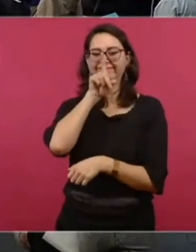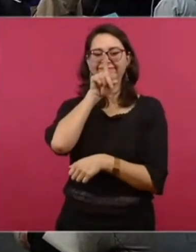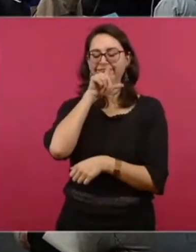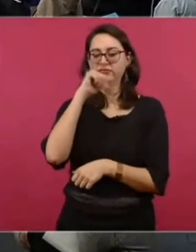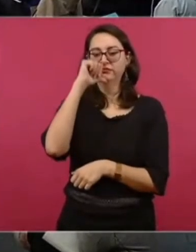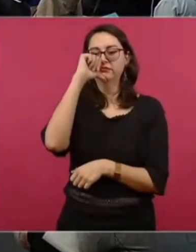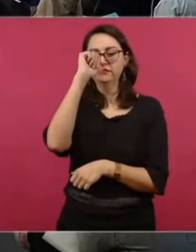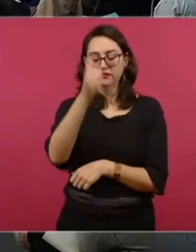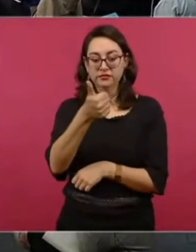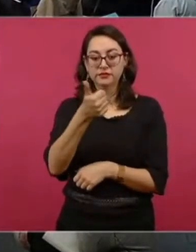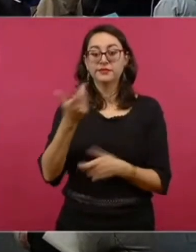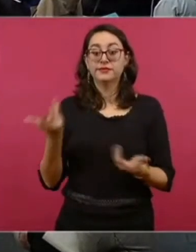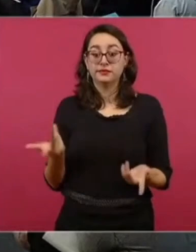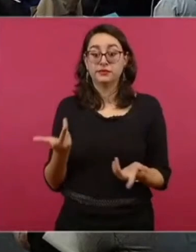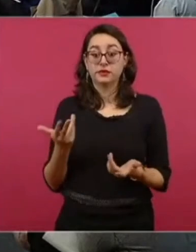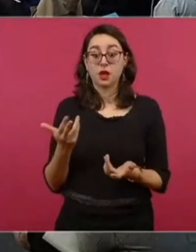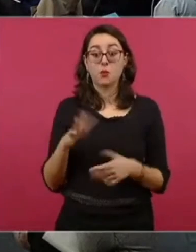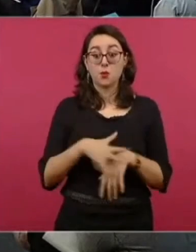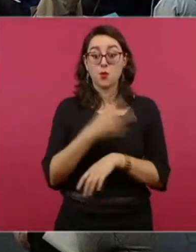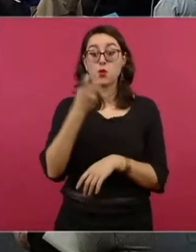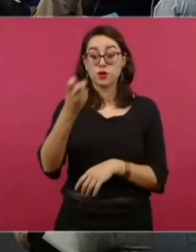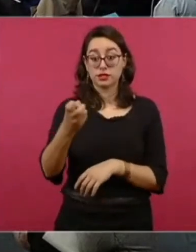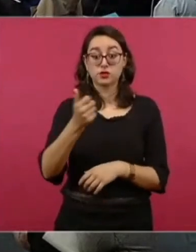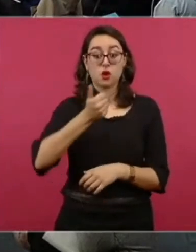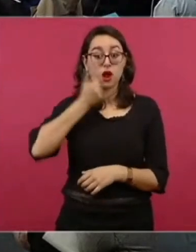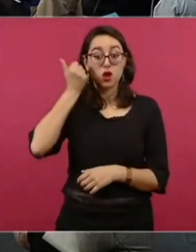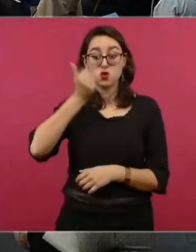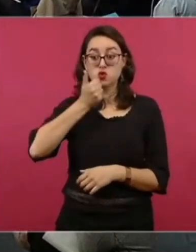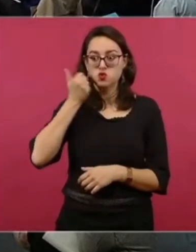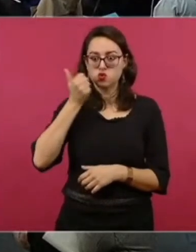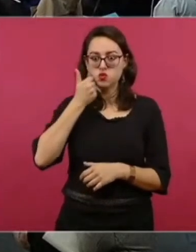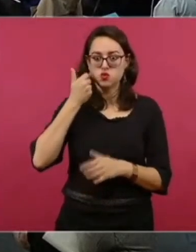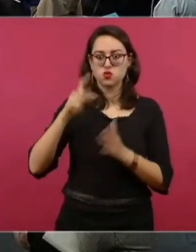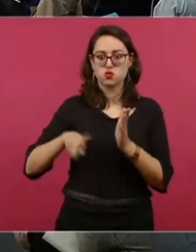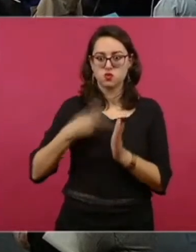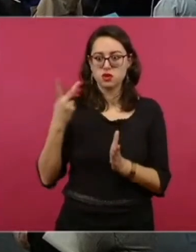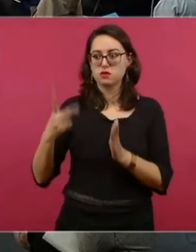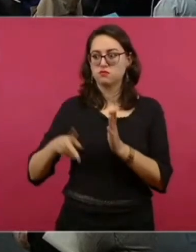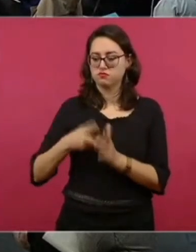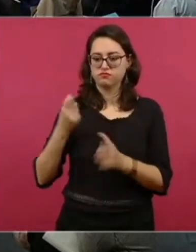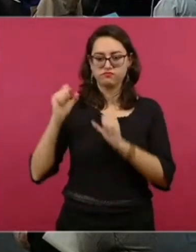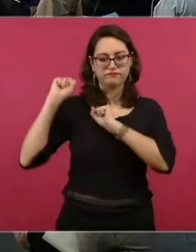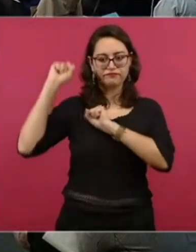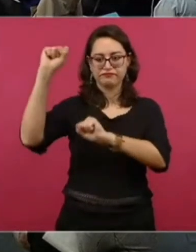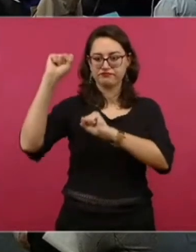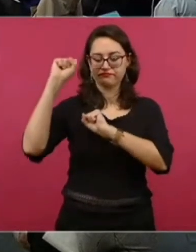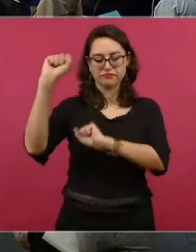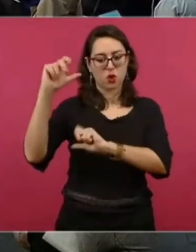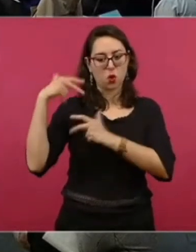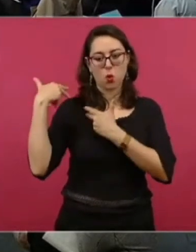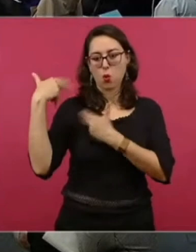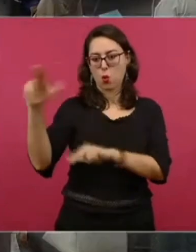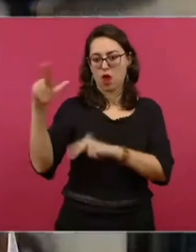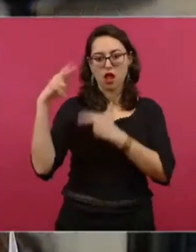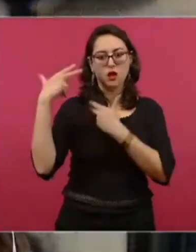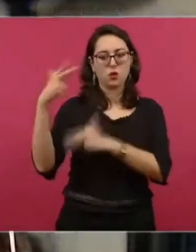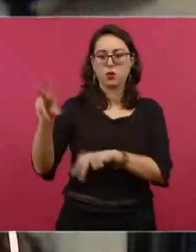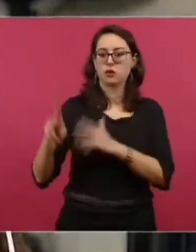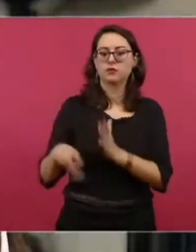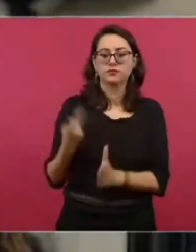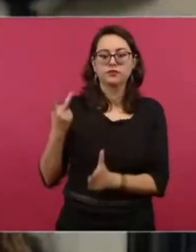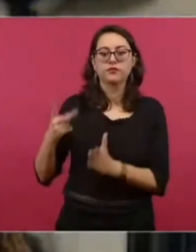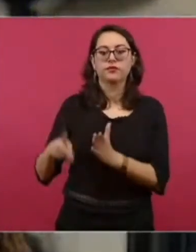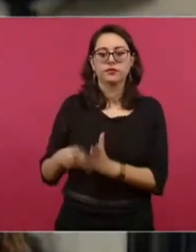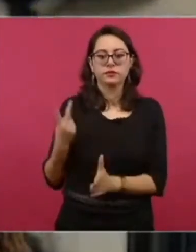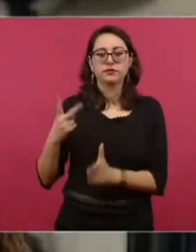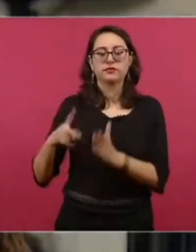ejemplo fue la resistencia estudiantil con la huelga que impidió el aumento a las cuotas, las cuales son simbólicas debido a que